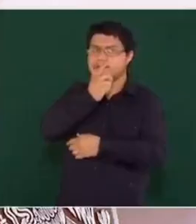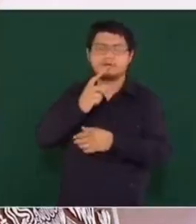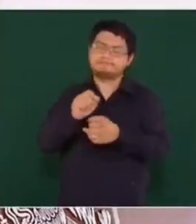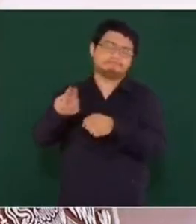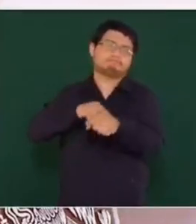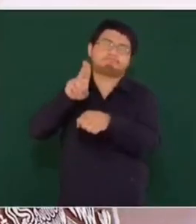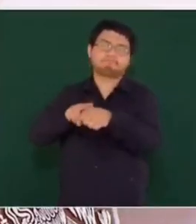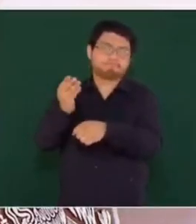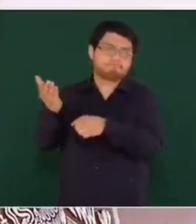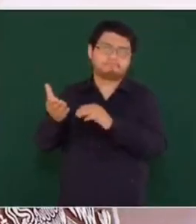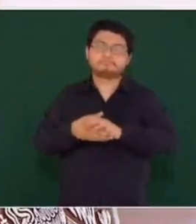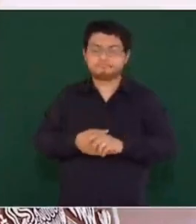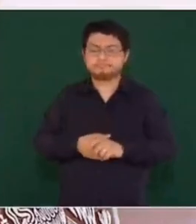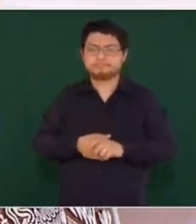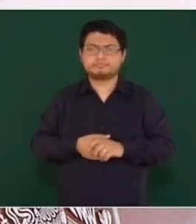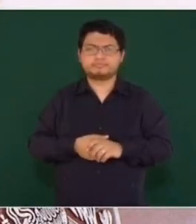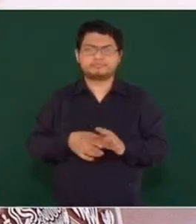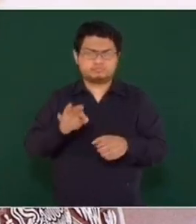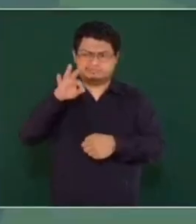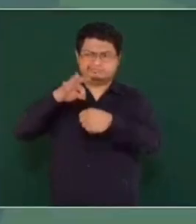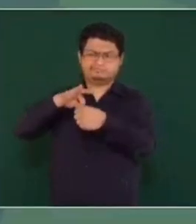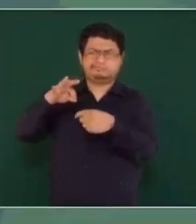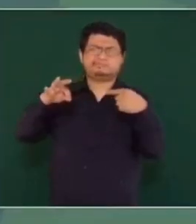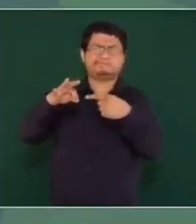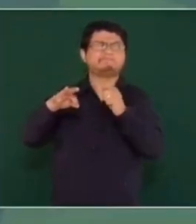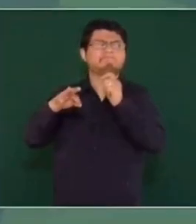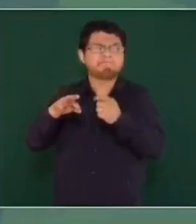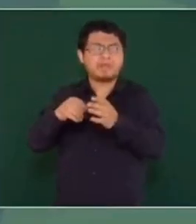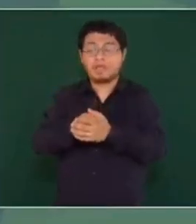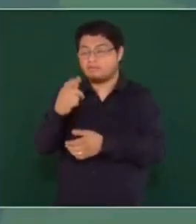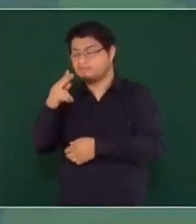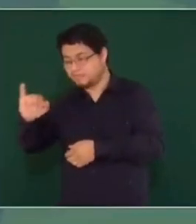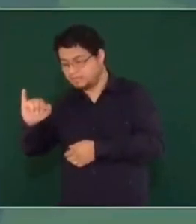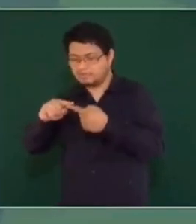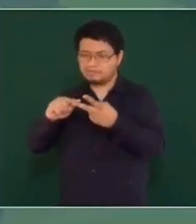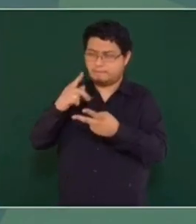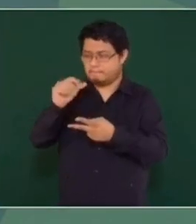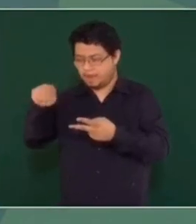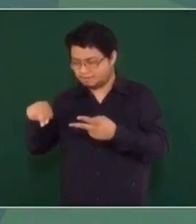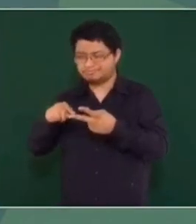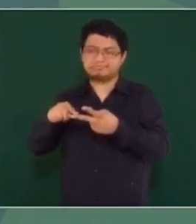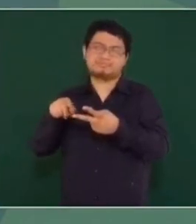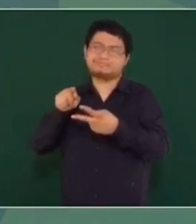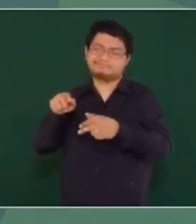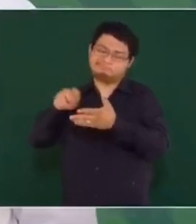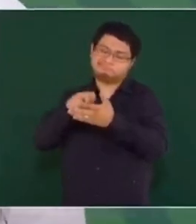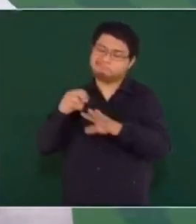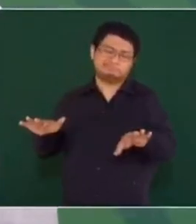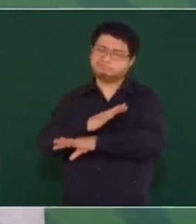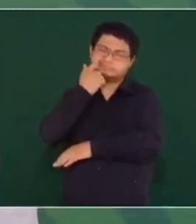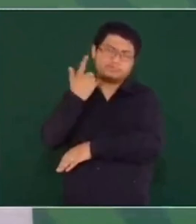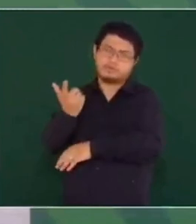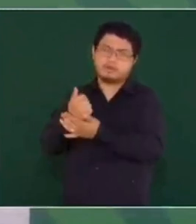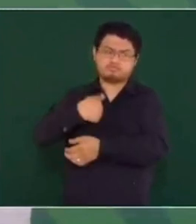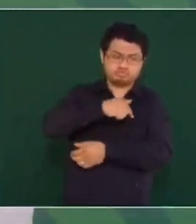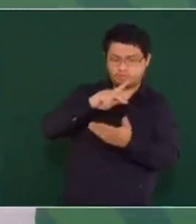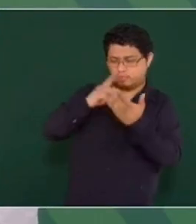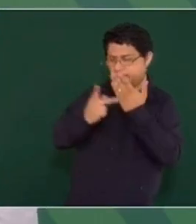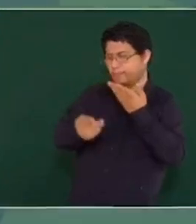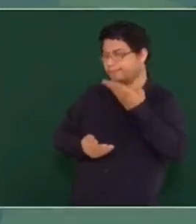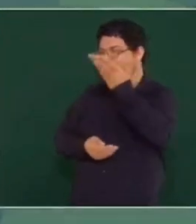es normal. No van a votar los del PRI y los del PAN por la reforma constitucional que hemos propuesto